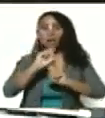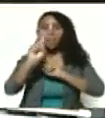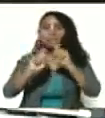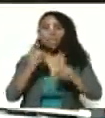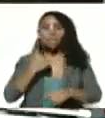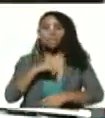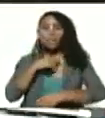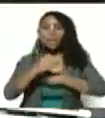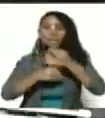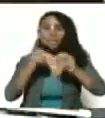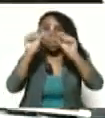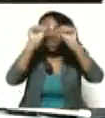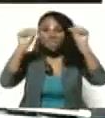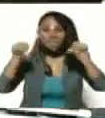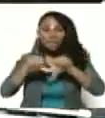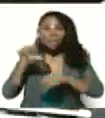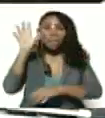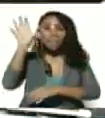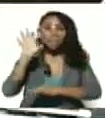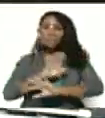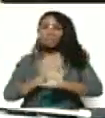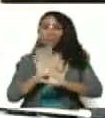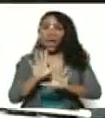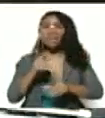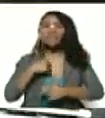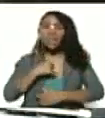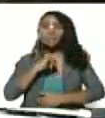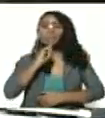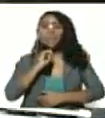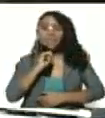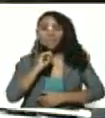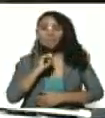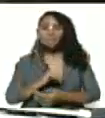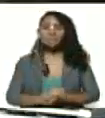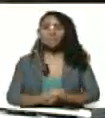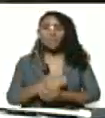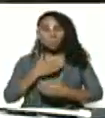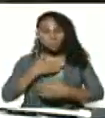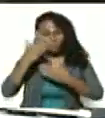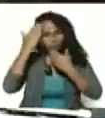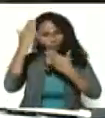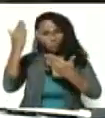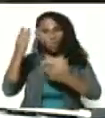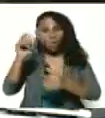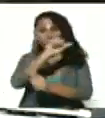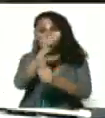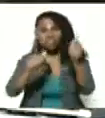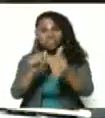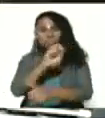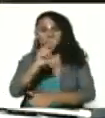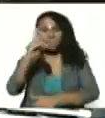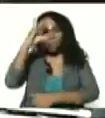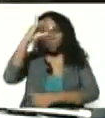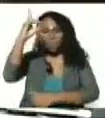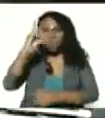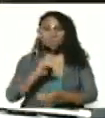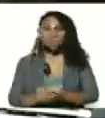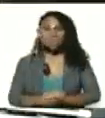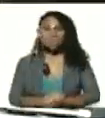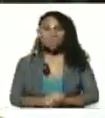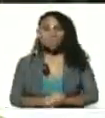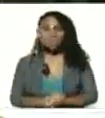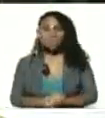hecho en el sistema patria. Ya se los voy a informar. Mi saludo a la vicepresidenta, Delcy Rodríguez Gómez.